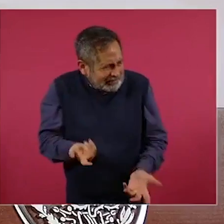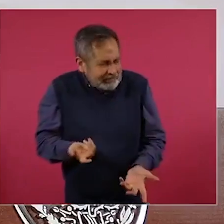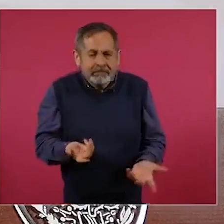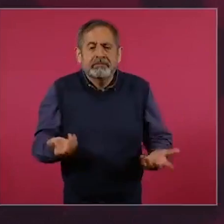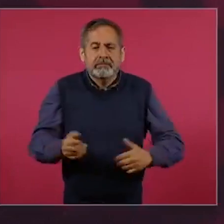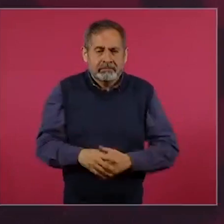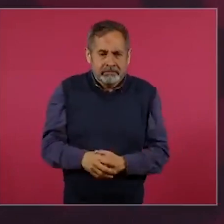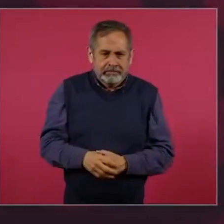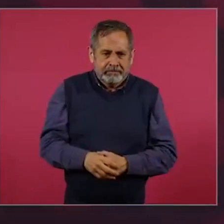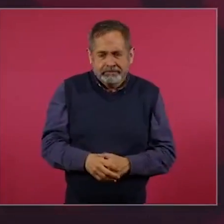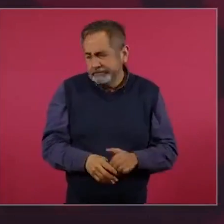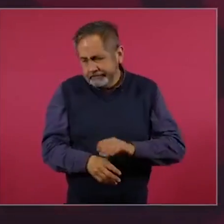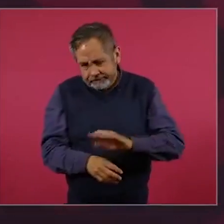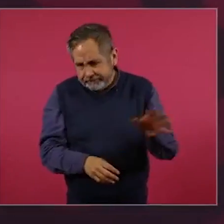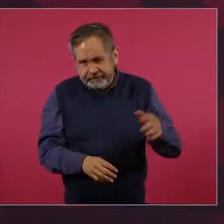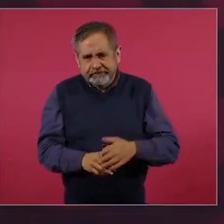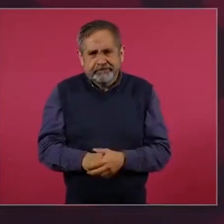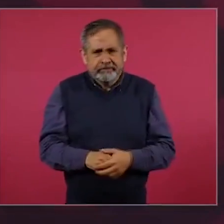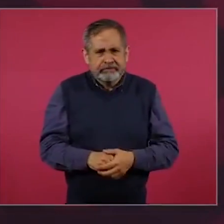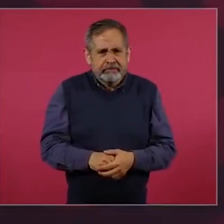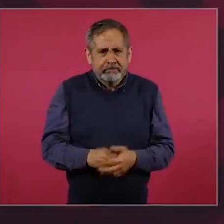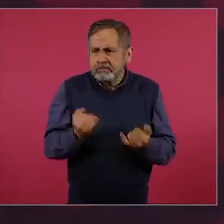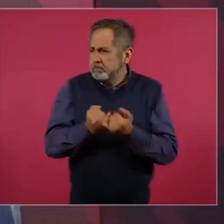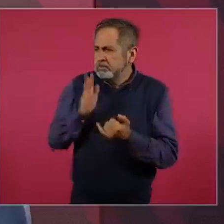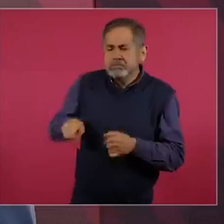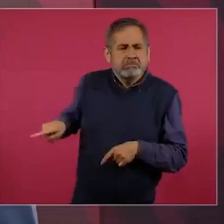¿Y qué nos cuesta como el Señor, no?